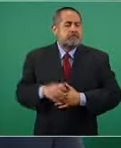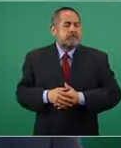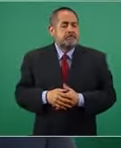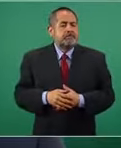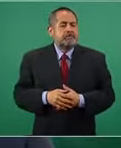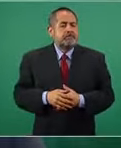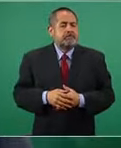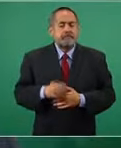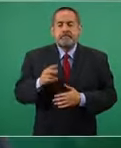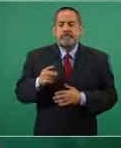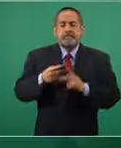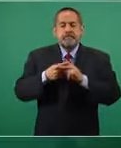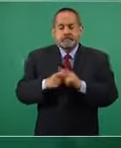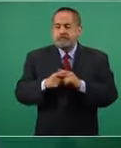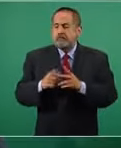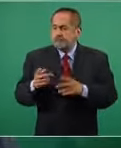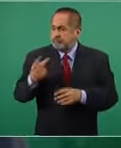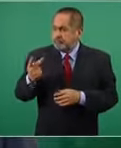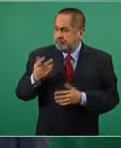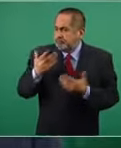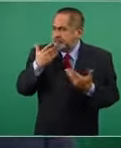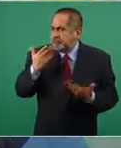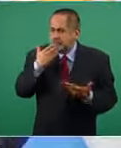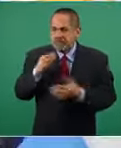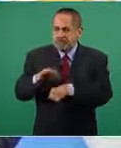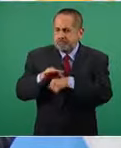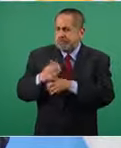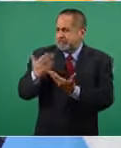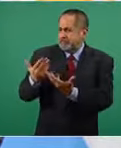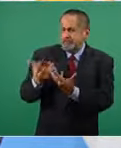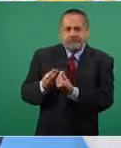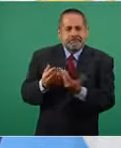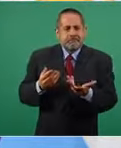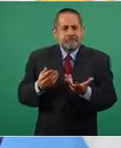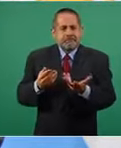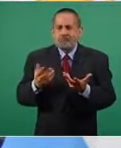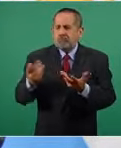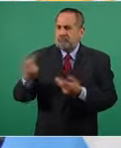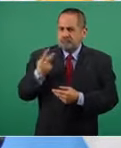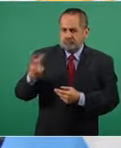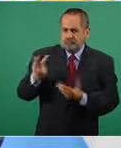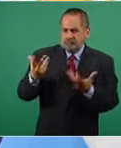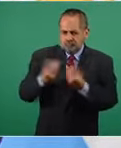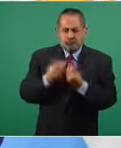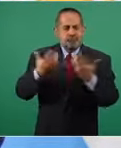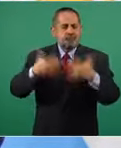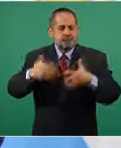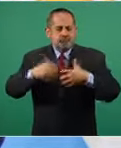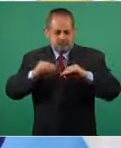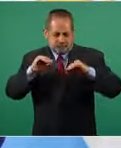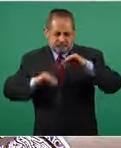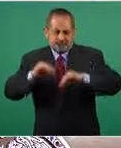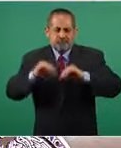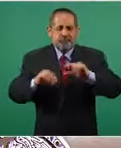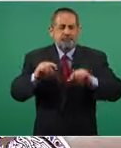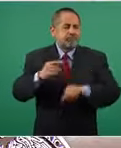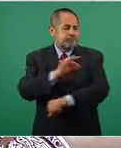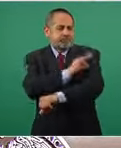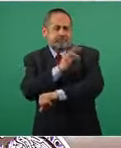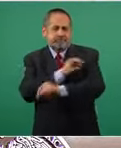Empezamos con una experiencia grata. La de producir la vacuna que los latinoamericanos necesitan